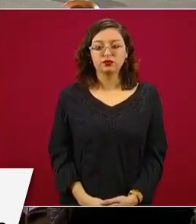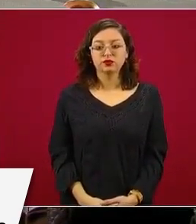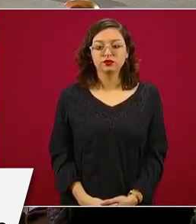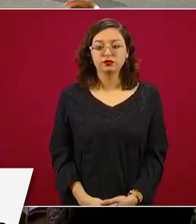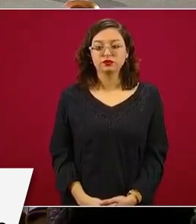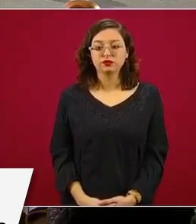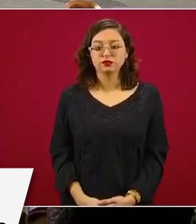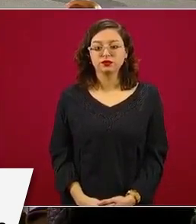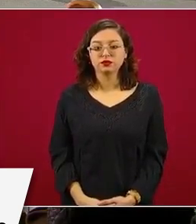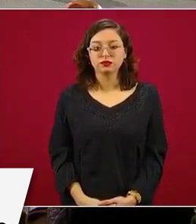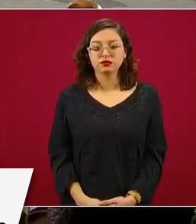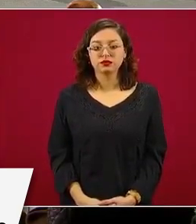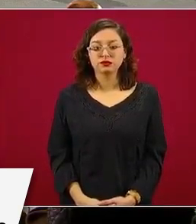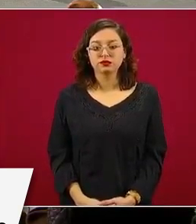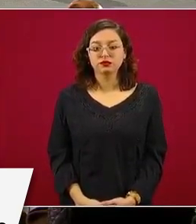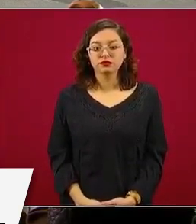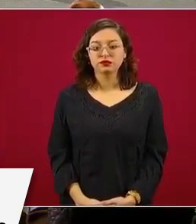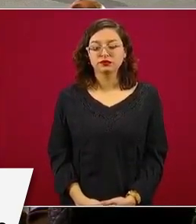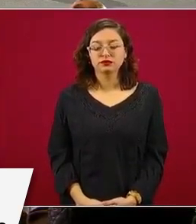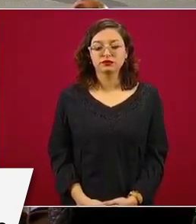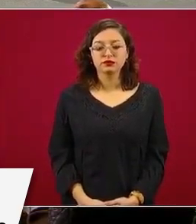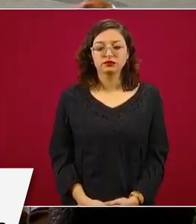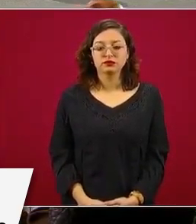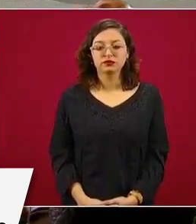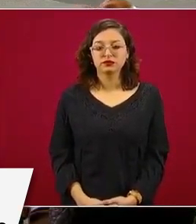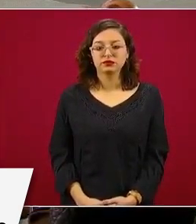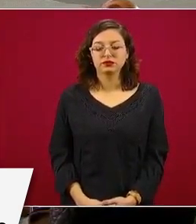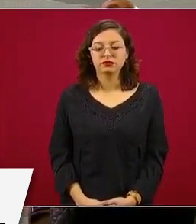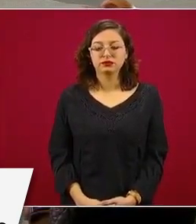la geografía